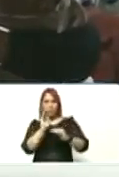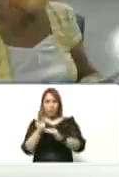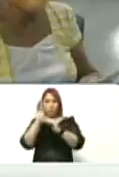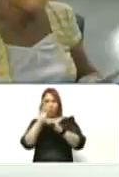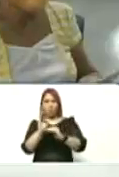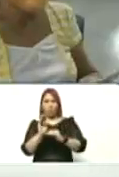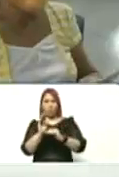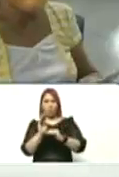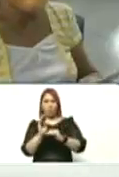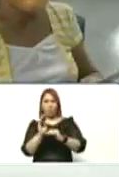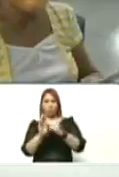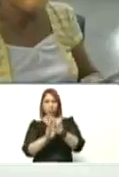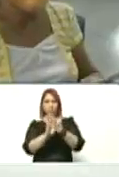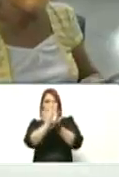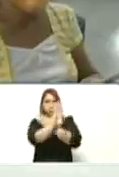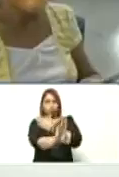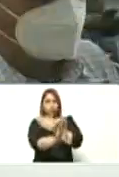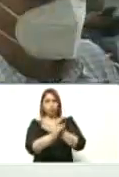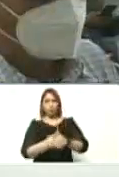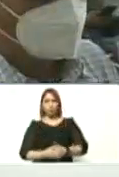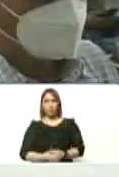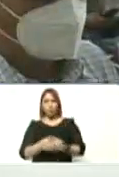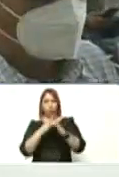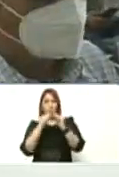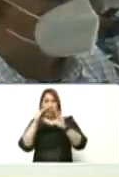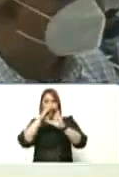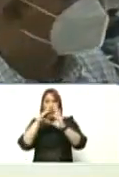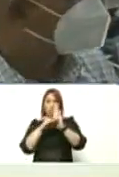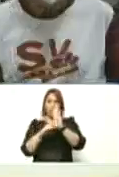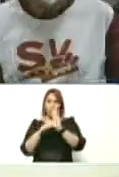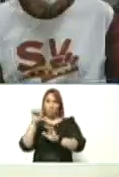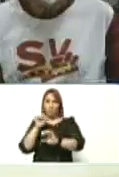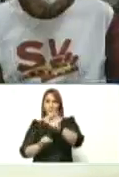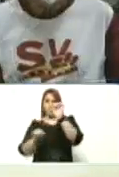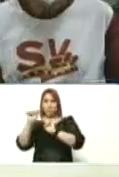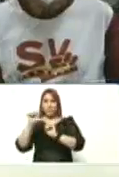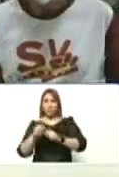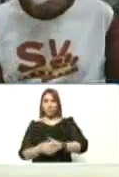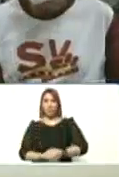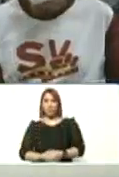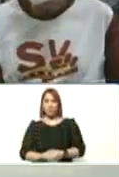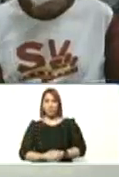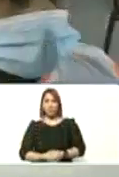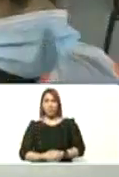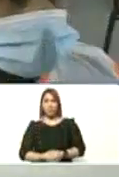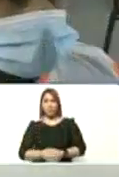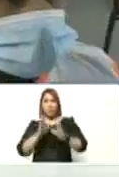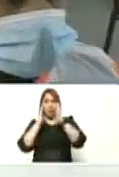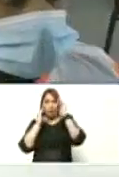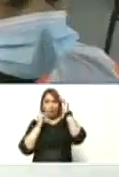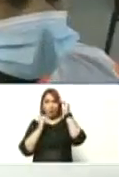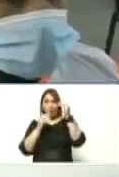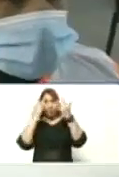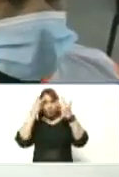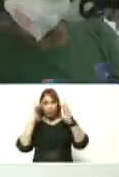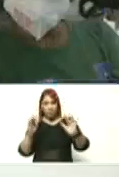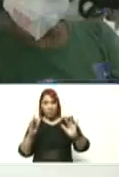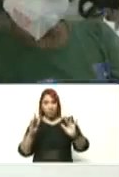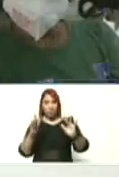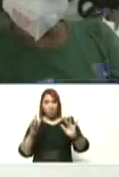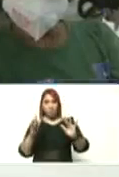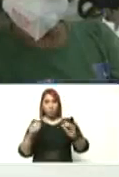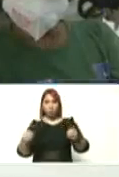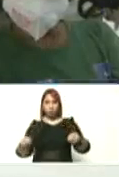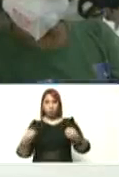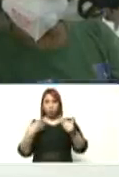tapabocas el distanciamiento y todas las medidas de prevención y además para atenderlo en el caso de que contraiga